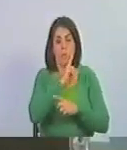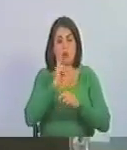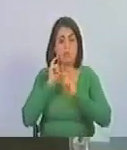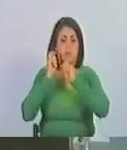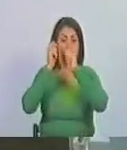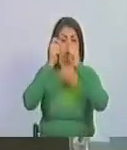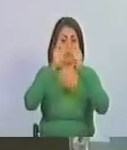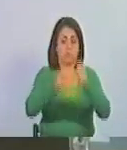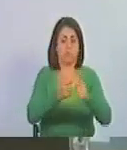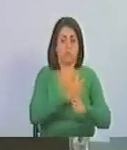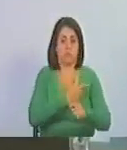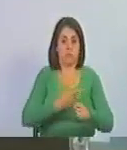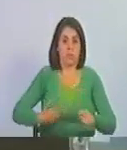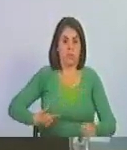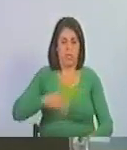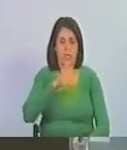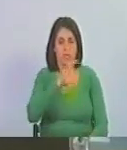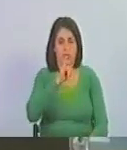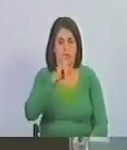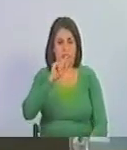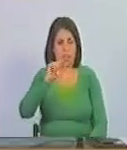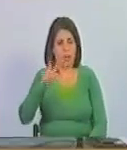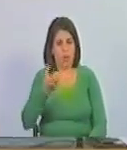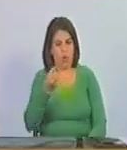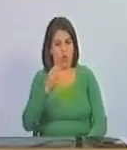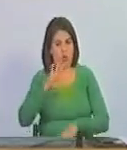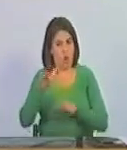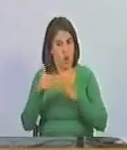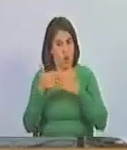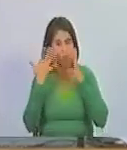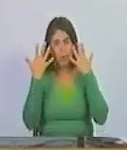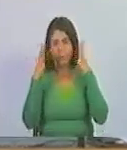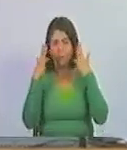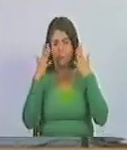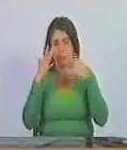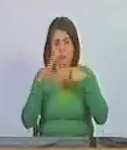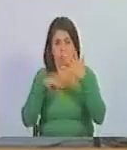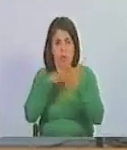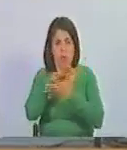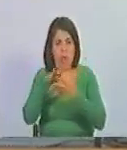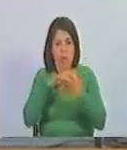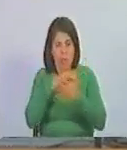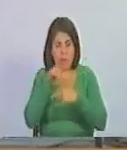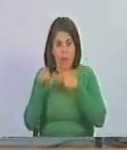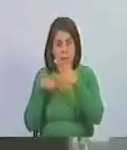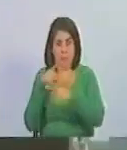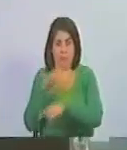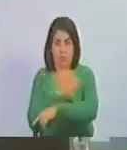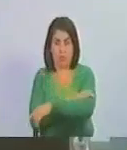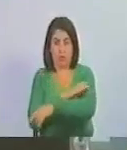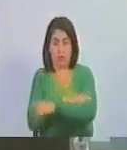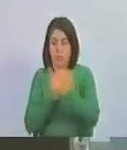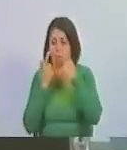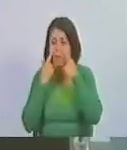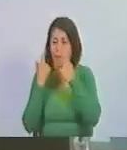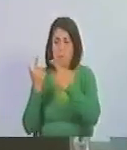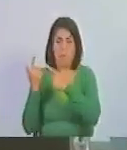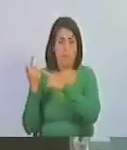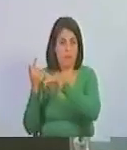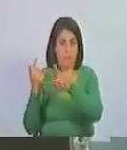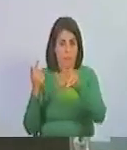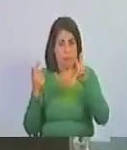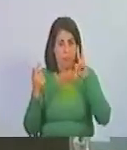supuestamente presidente de Cifo aplaudieron miren la consecuencia de sus aplausos señores de la derecha que ahora